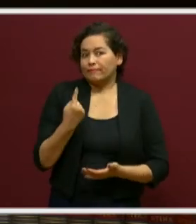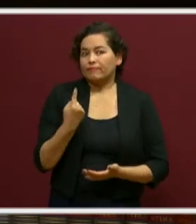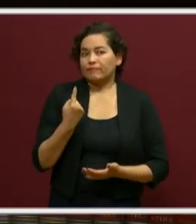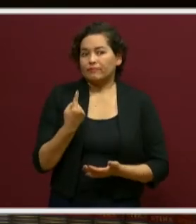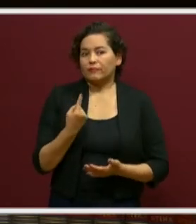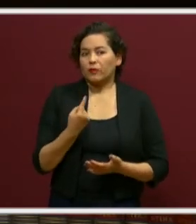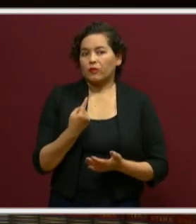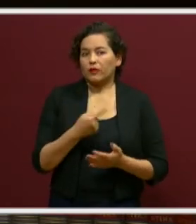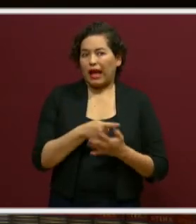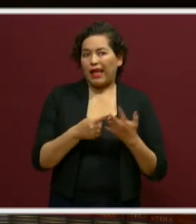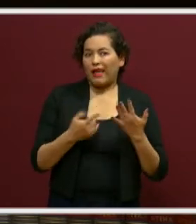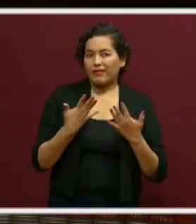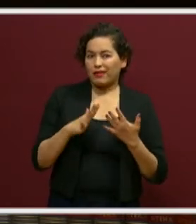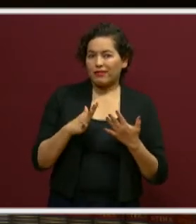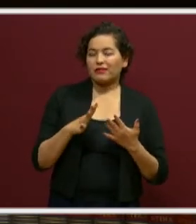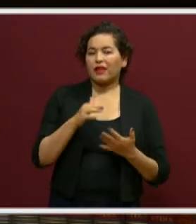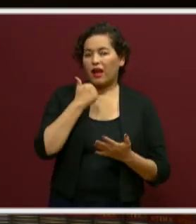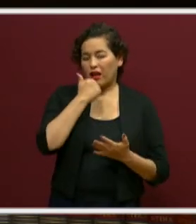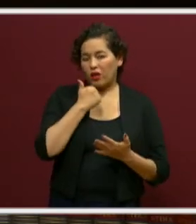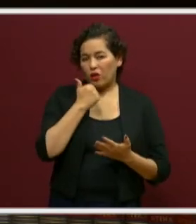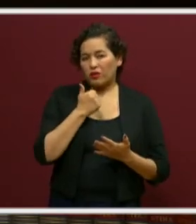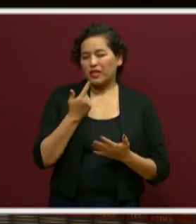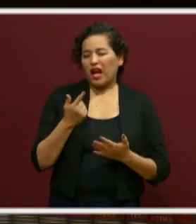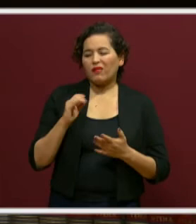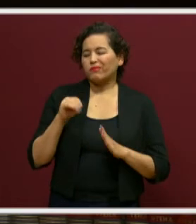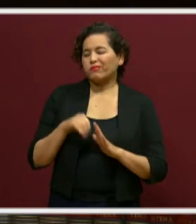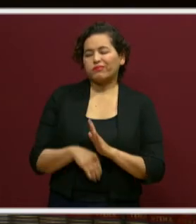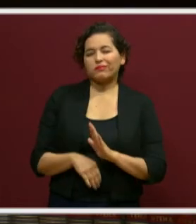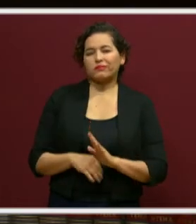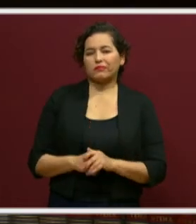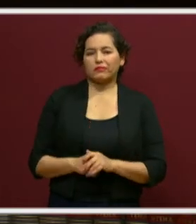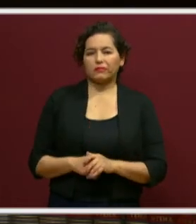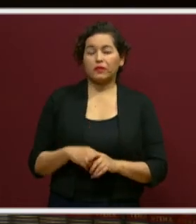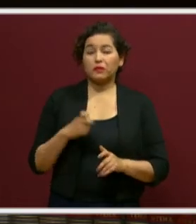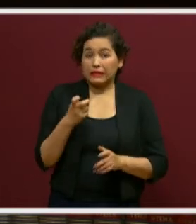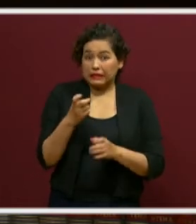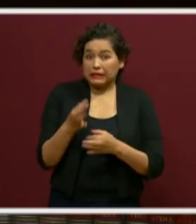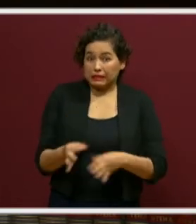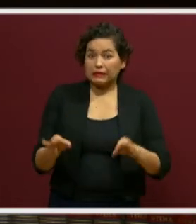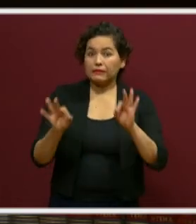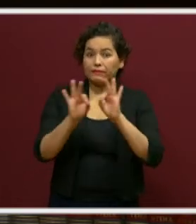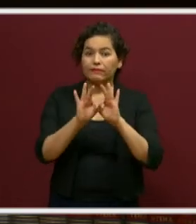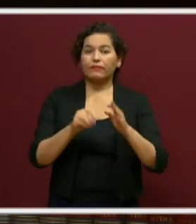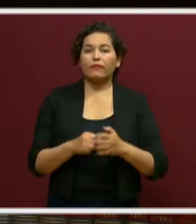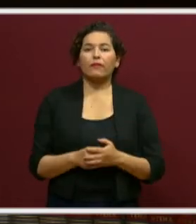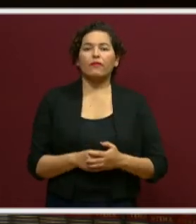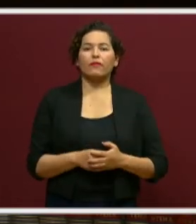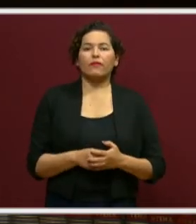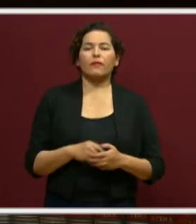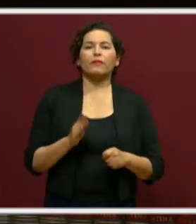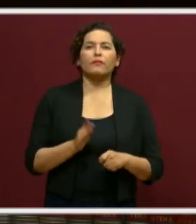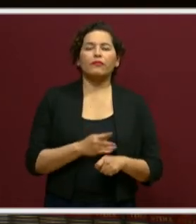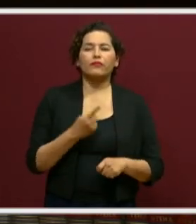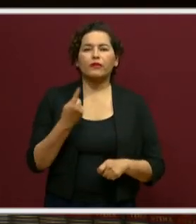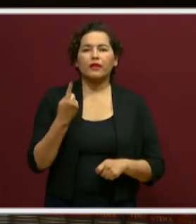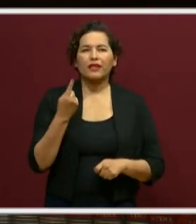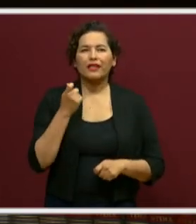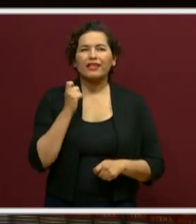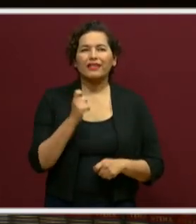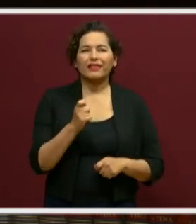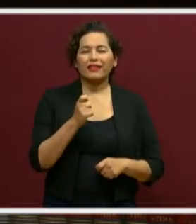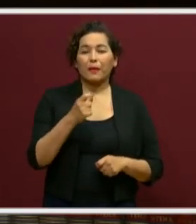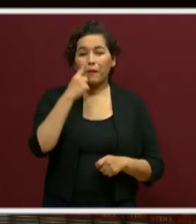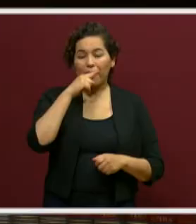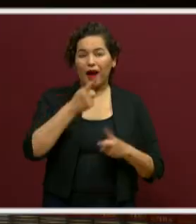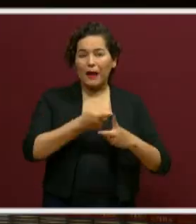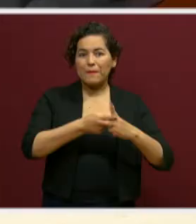de cada 10 considera que fue insuficiente. Todo esto es importante, porque va a ser el punto de partida para el siguiente ciclo